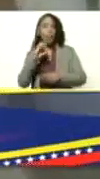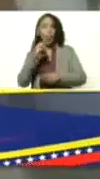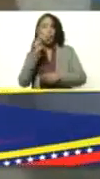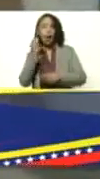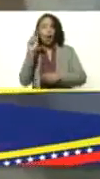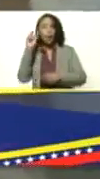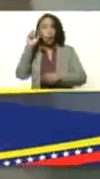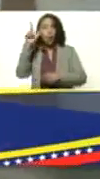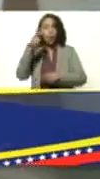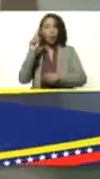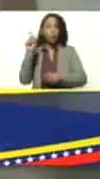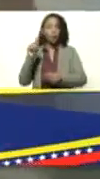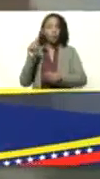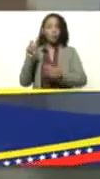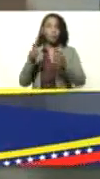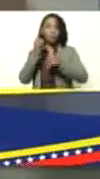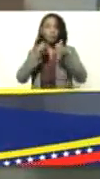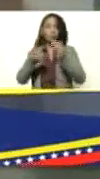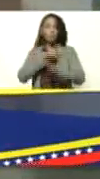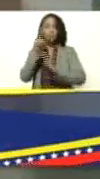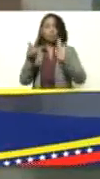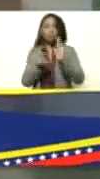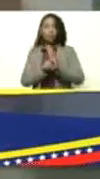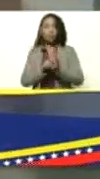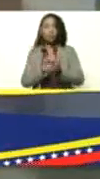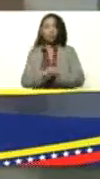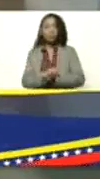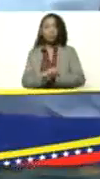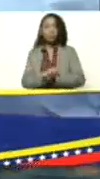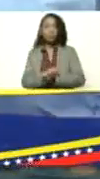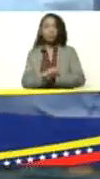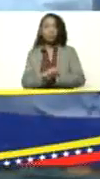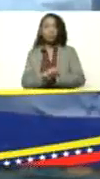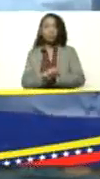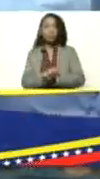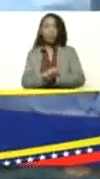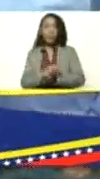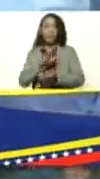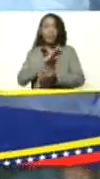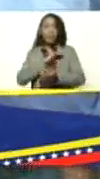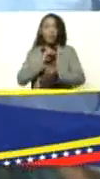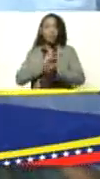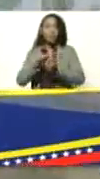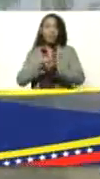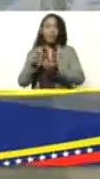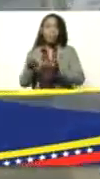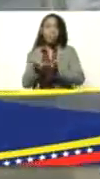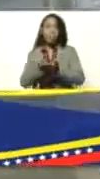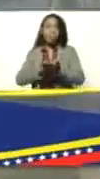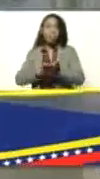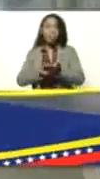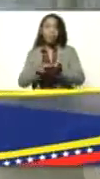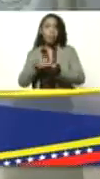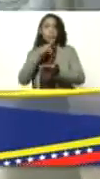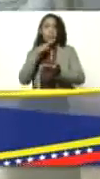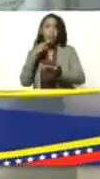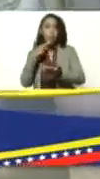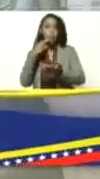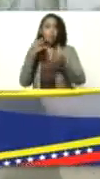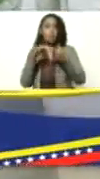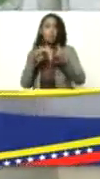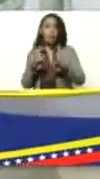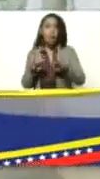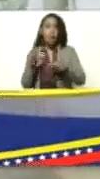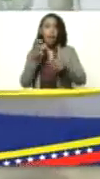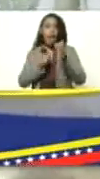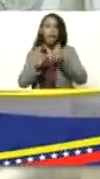completa homogenizada y pausterizada tenemos quesos cremas saborizados naturales